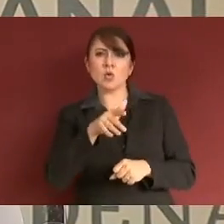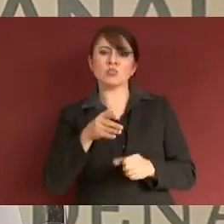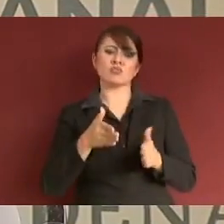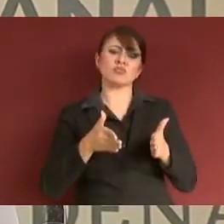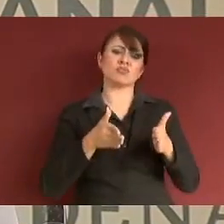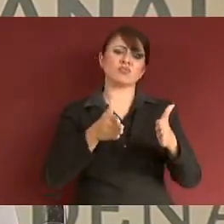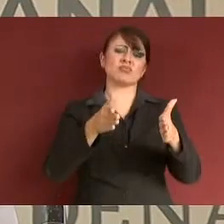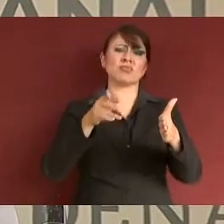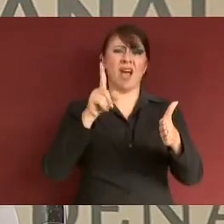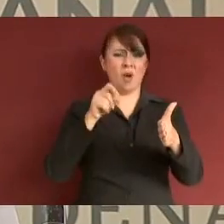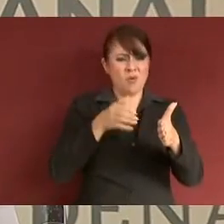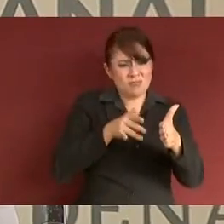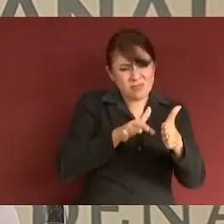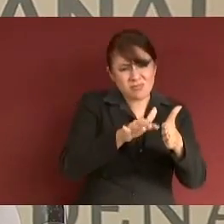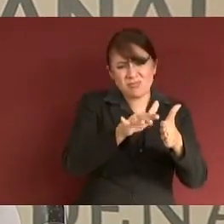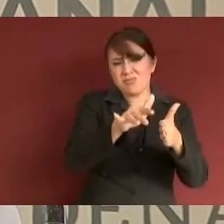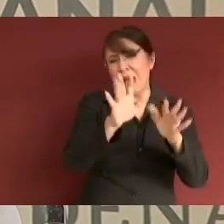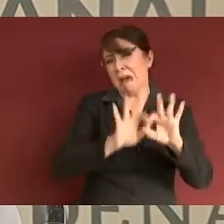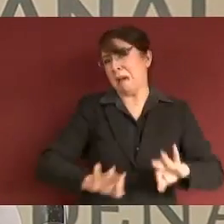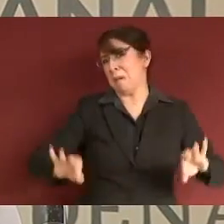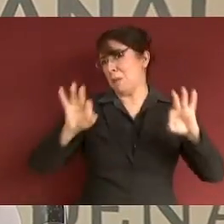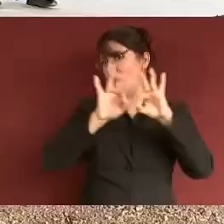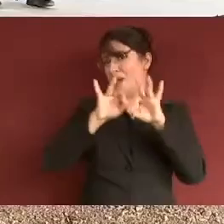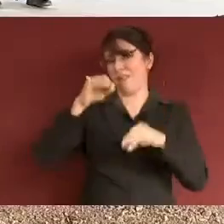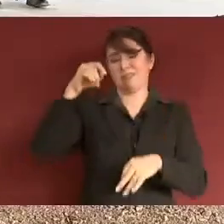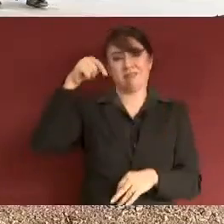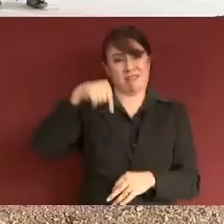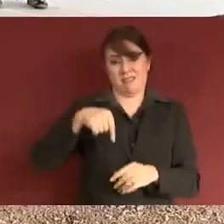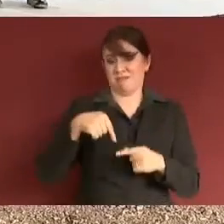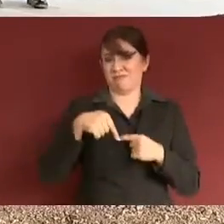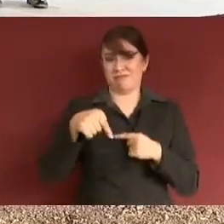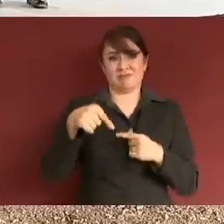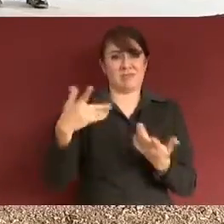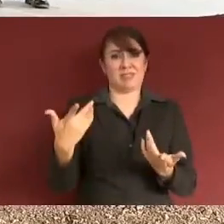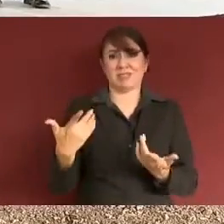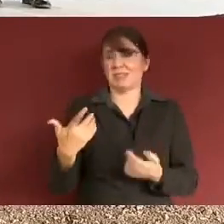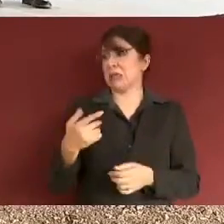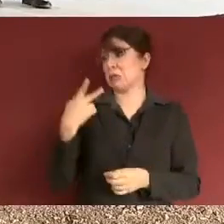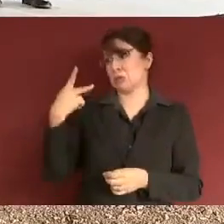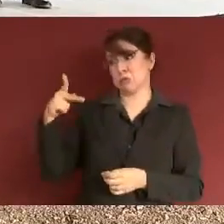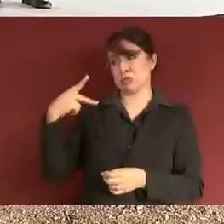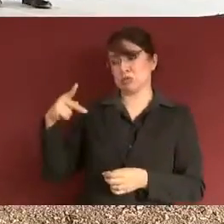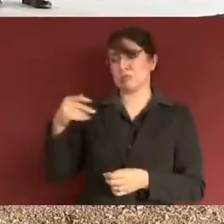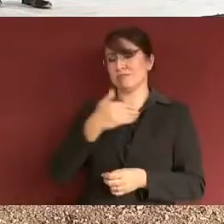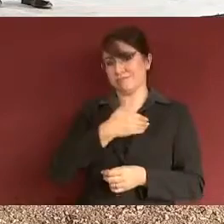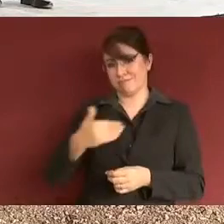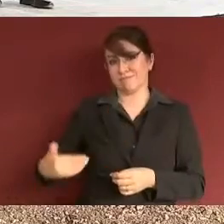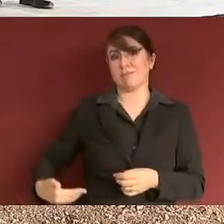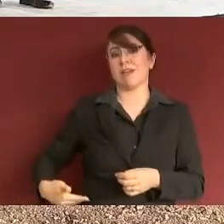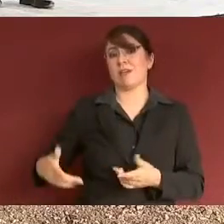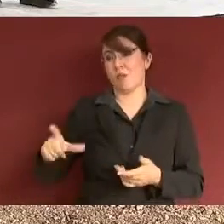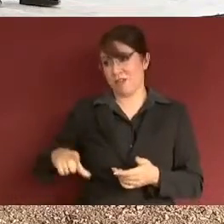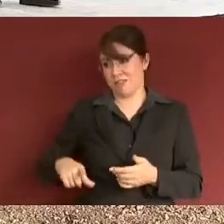de riego hidroagrícola de este sexenio. Con su permiso, señor presidente.